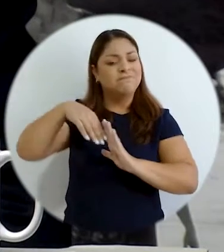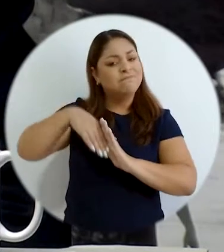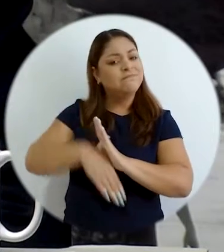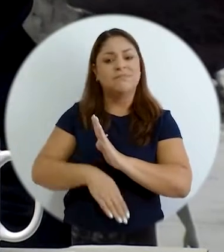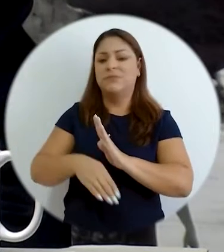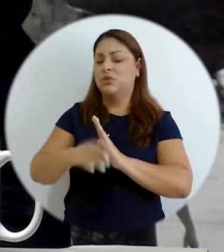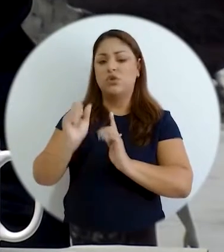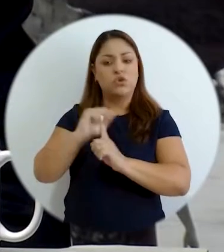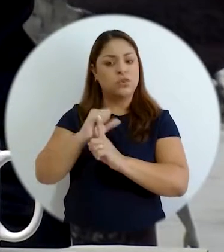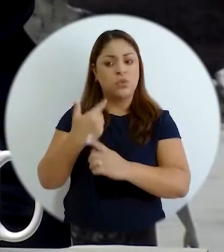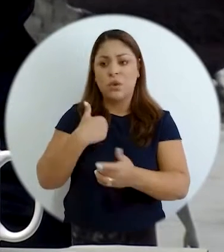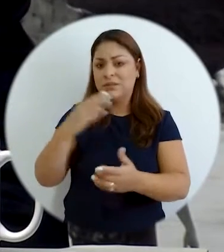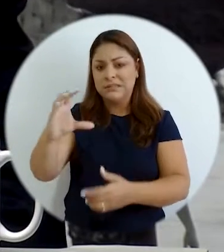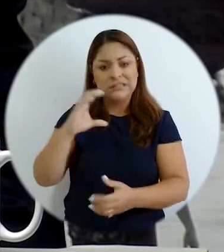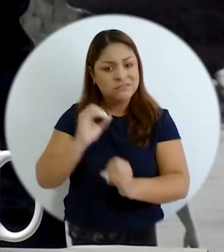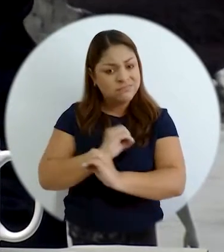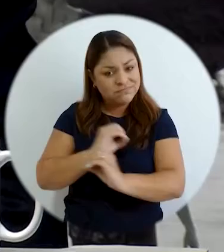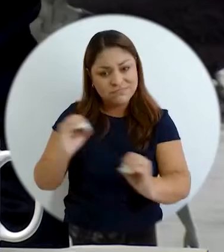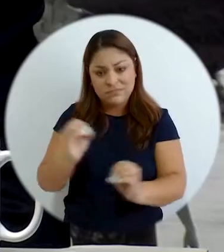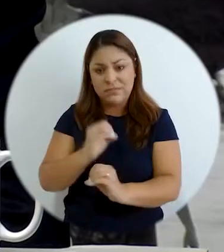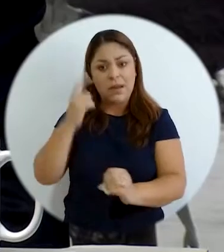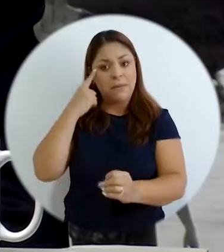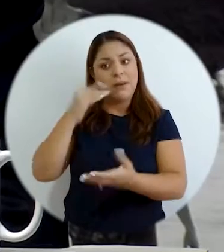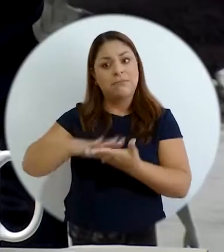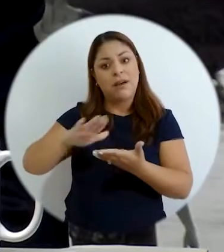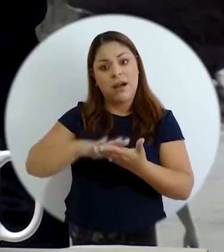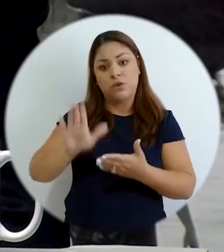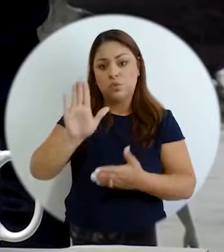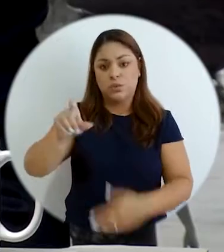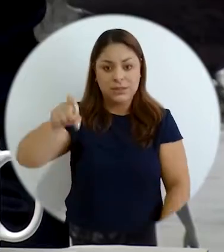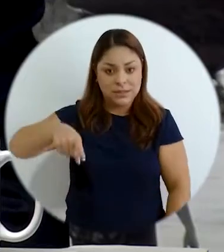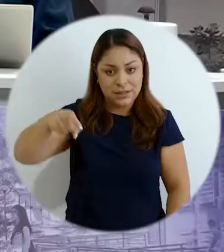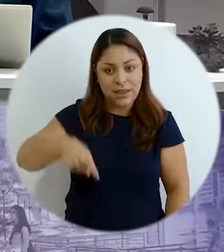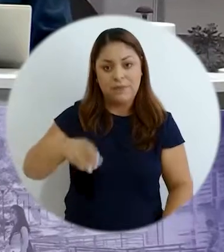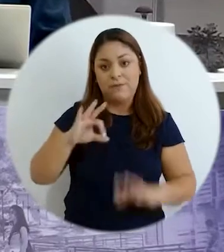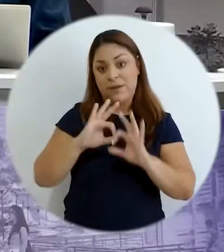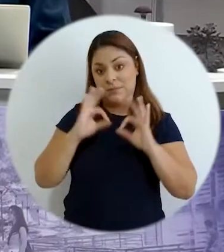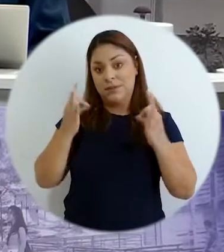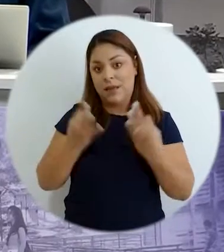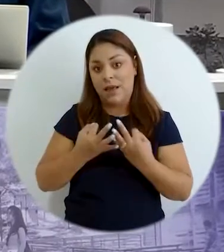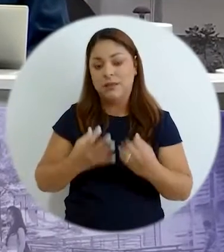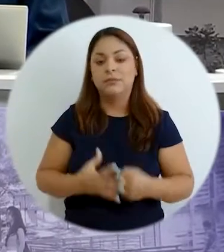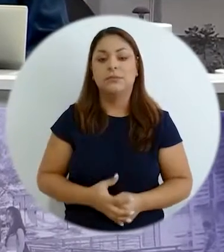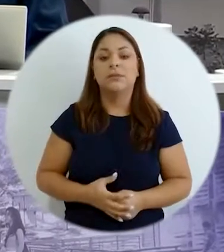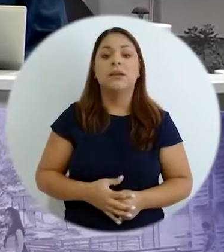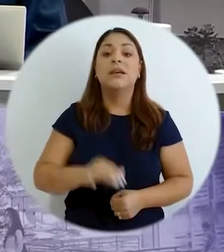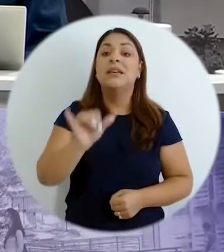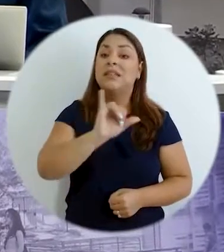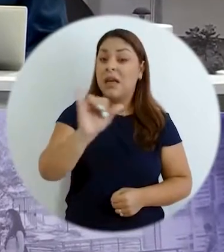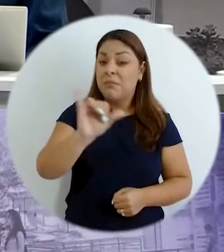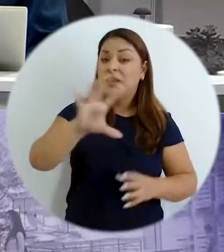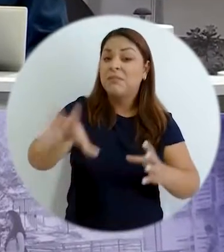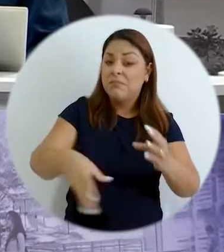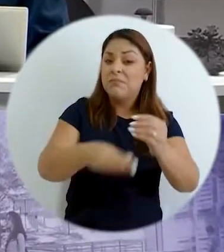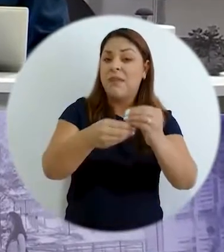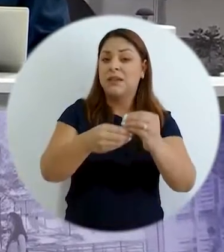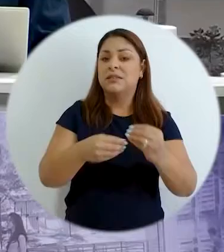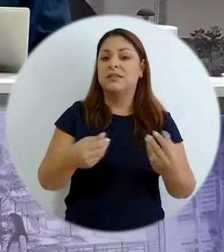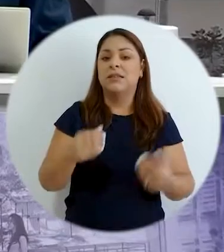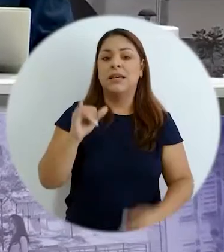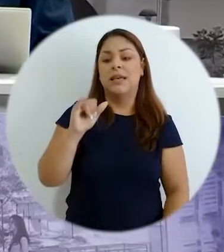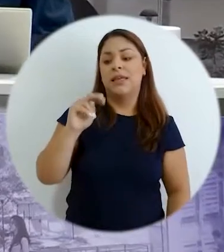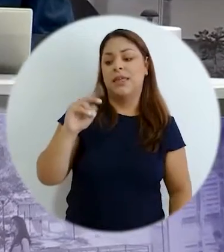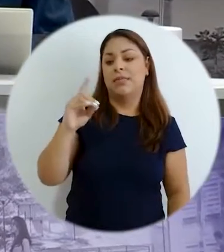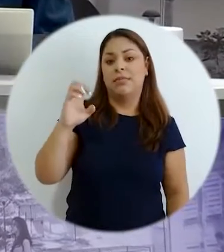que son muy golpeados socialmente y que no tienen ingresos disponibles para poder sortear las necesidades familiares. Pero